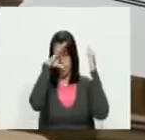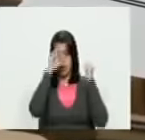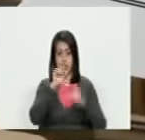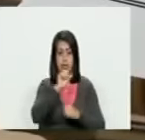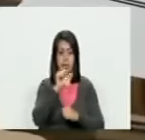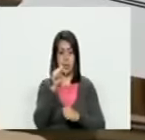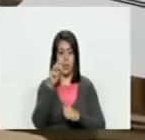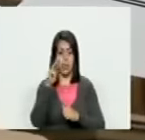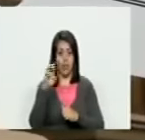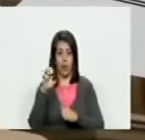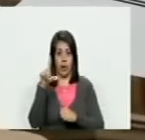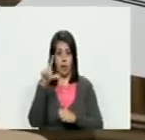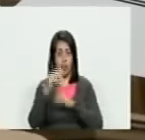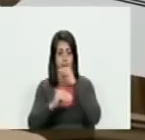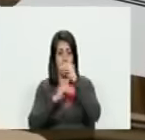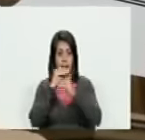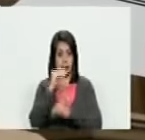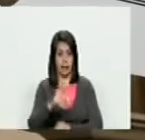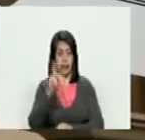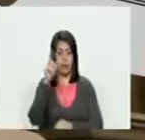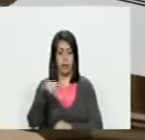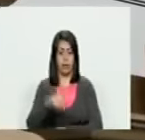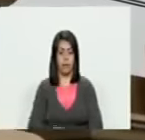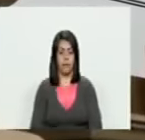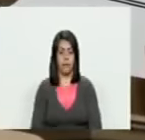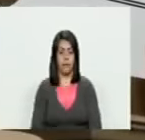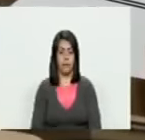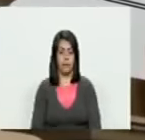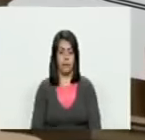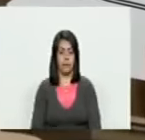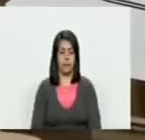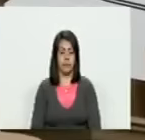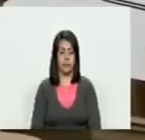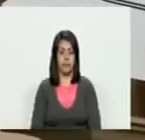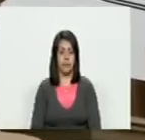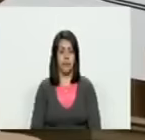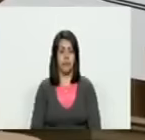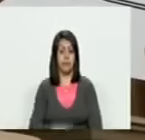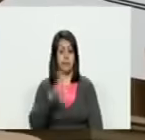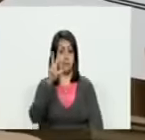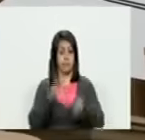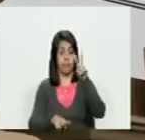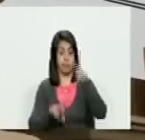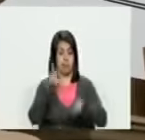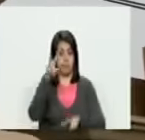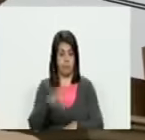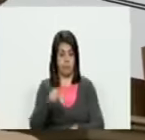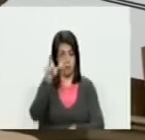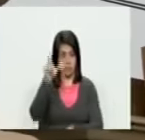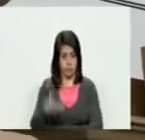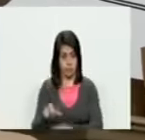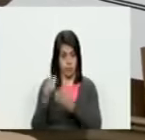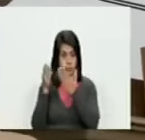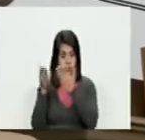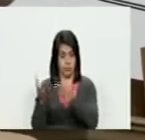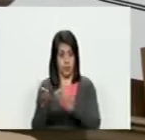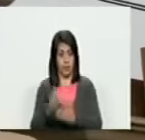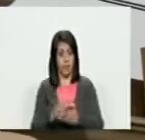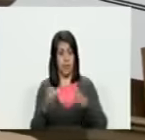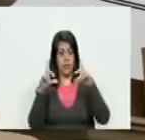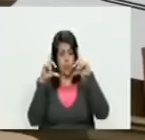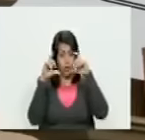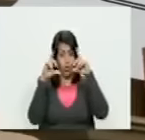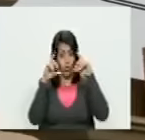Samuel Moncada además de que con la exposición del doctor Moncada y con las láminas que